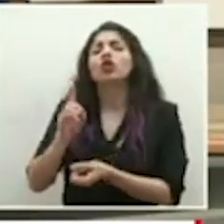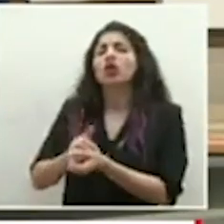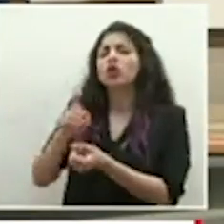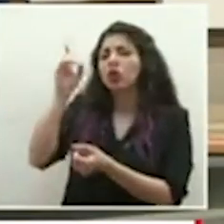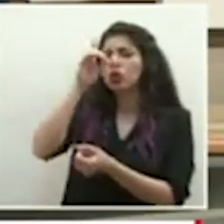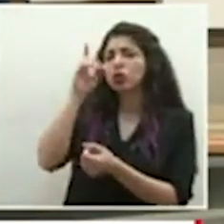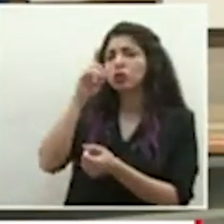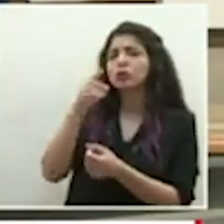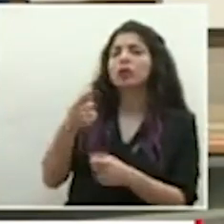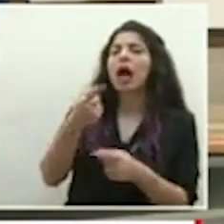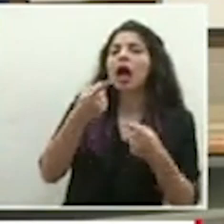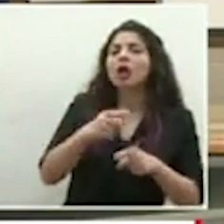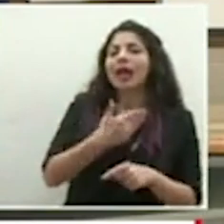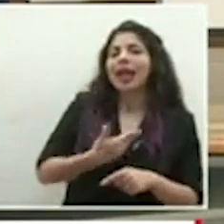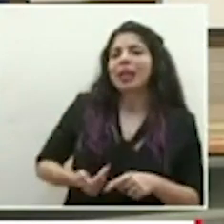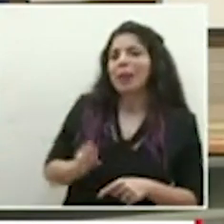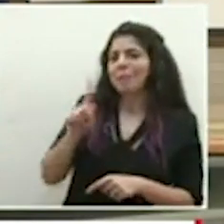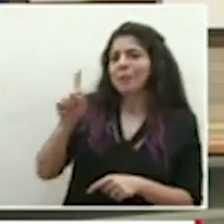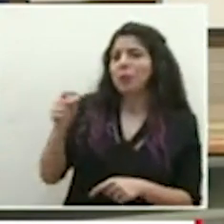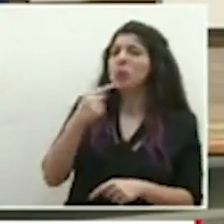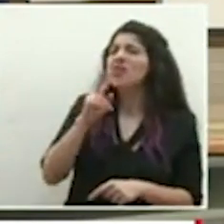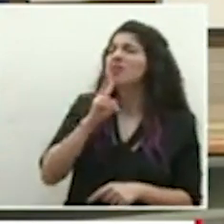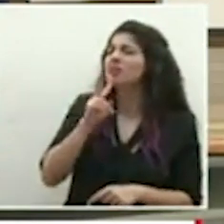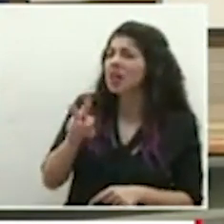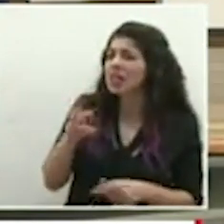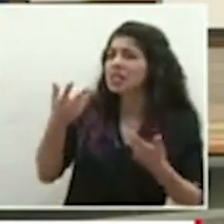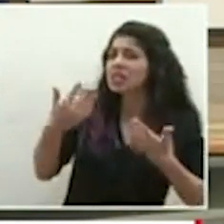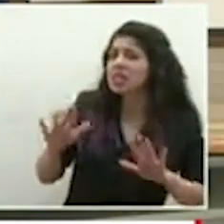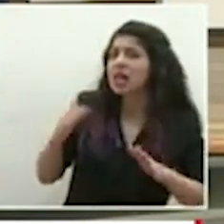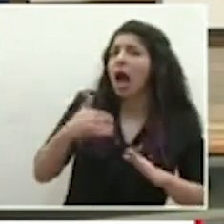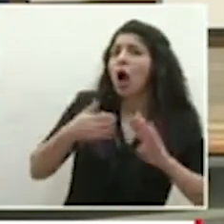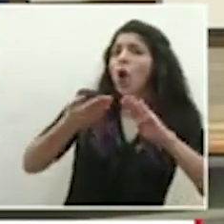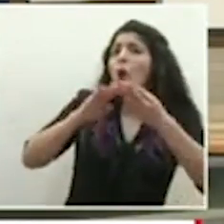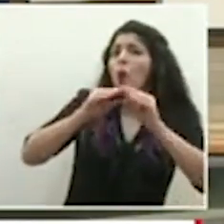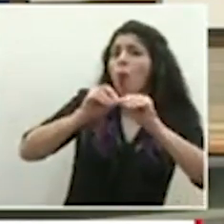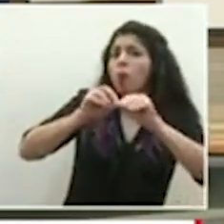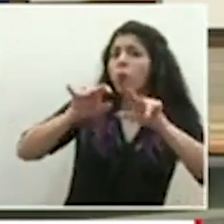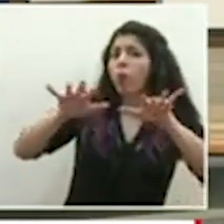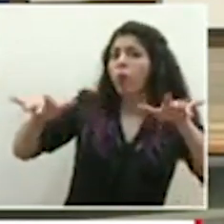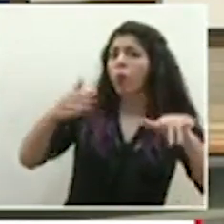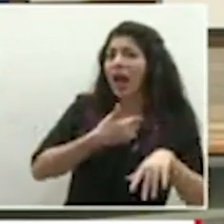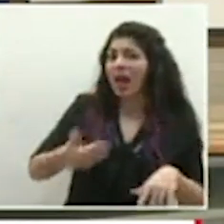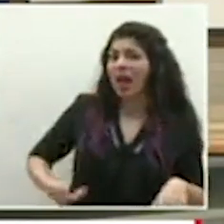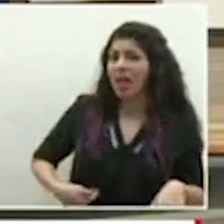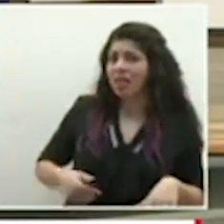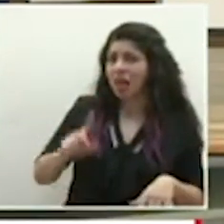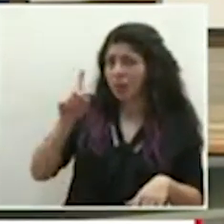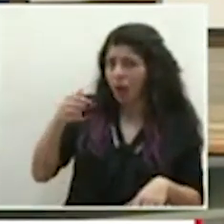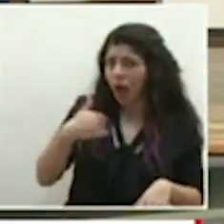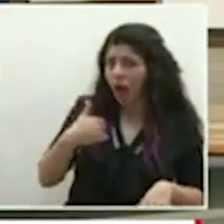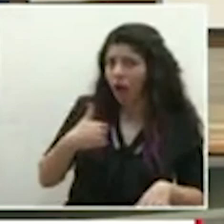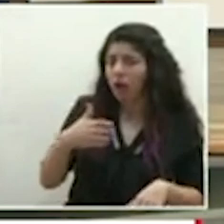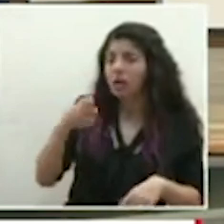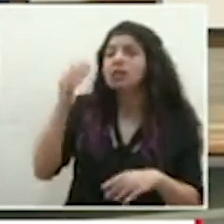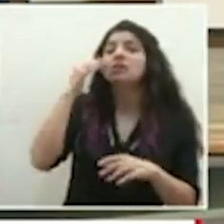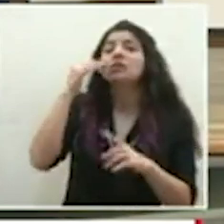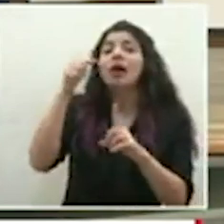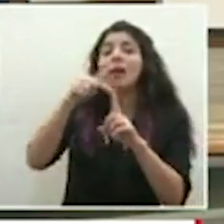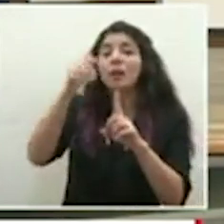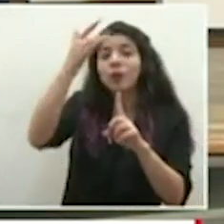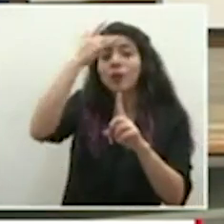medio acontecer herediano es cierto que ya hay transmisión comunitaria en la provincia de Heredia se tienen los nexos